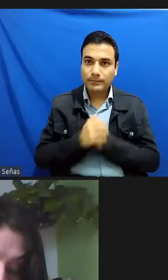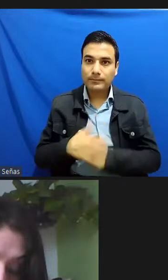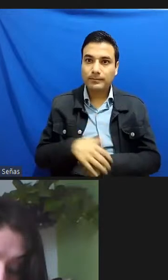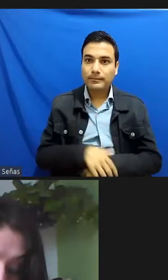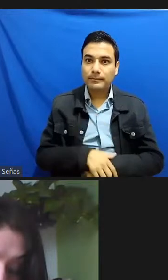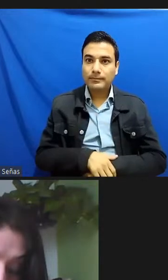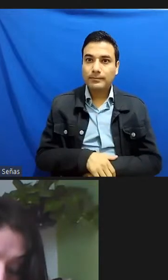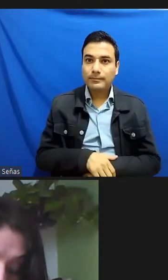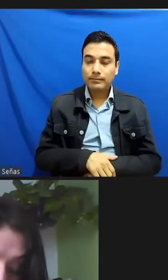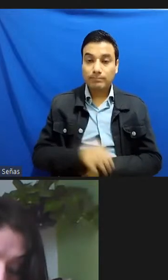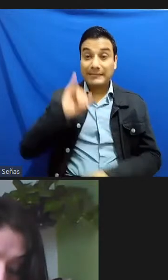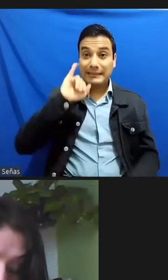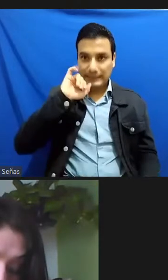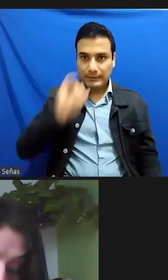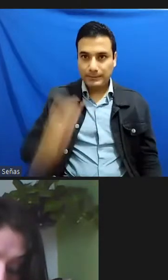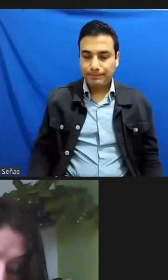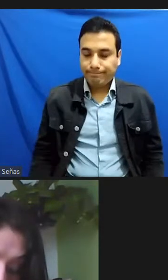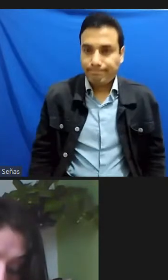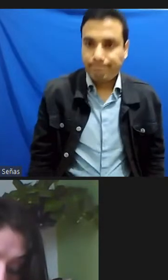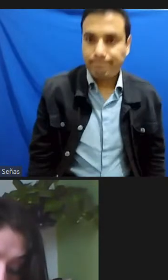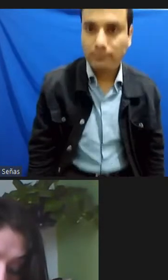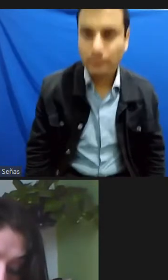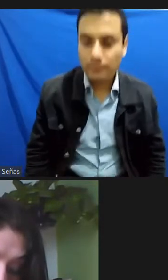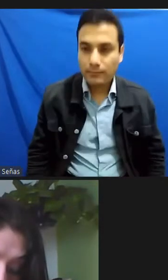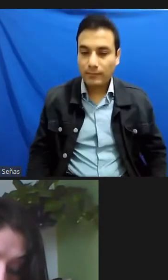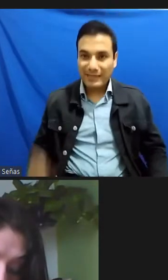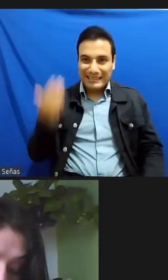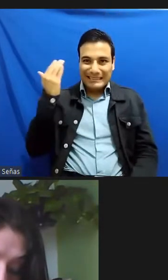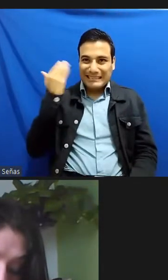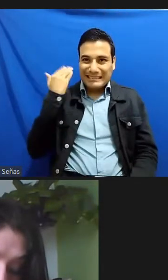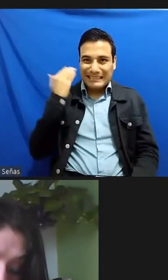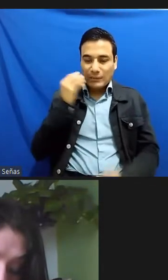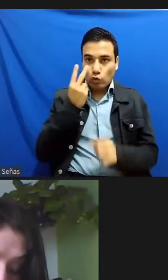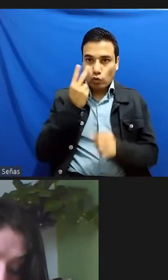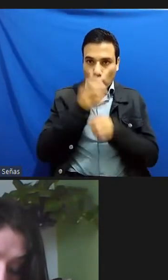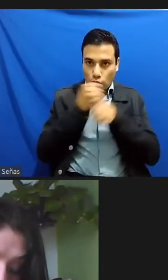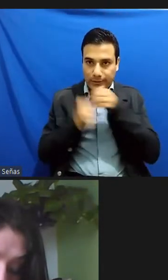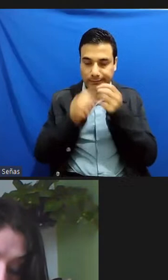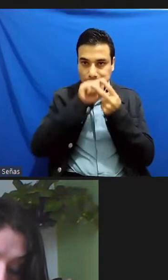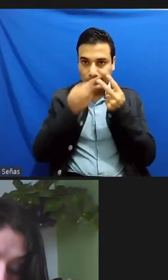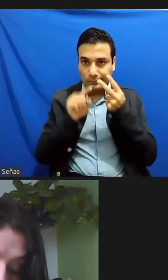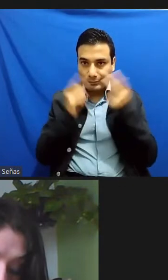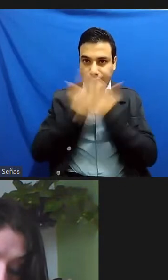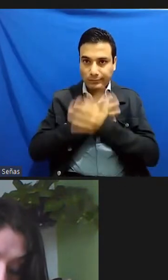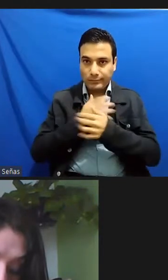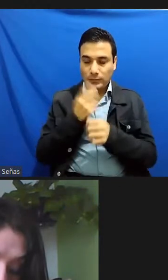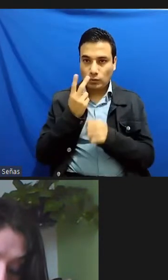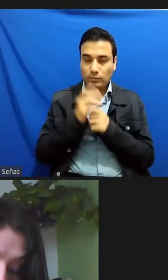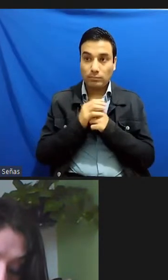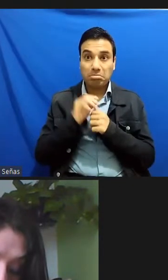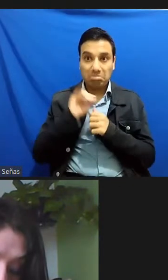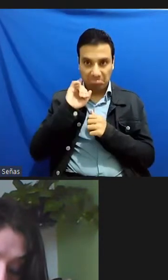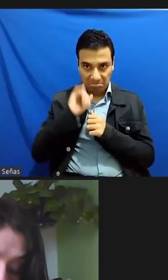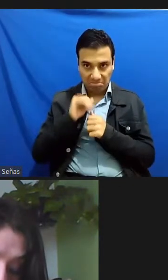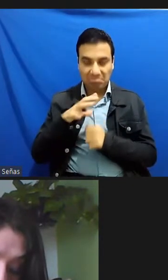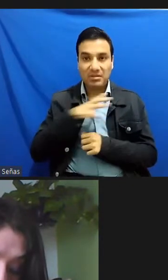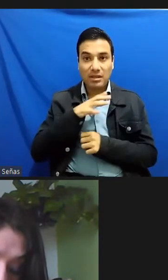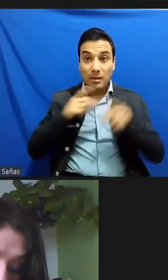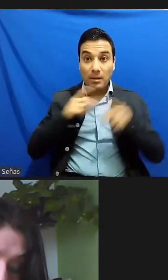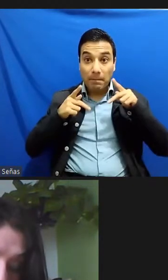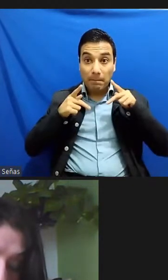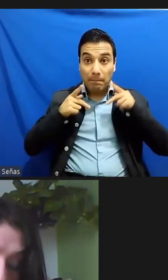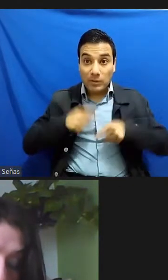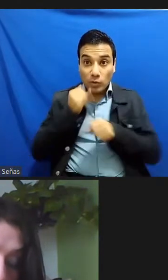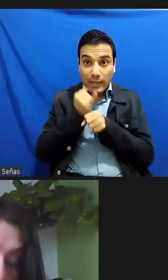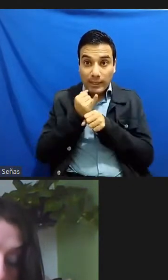sí recientemente me he dado cuenta de dos asuntos ¿no? que sí aparecen muchos personajes ¿no? que hay una